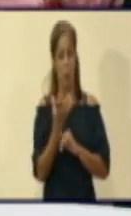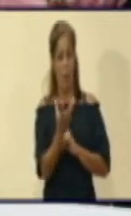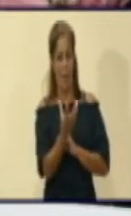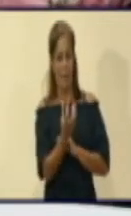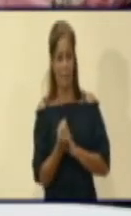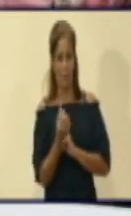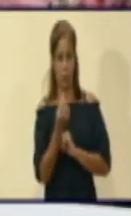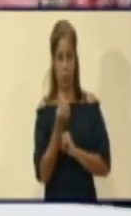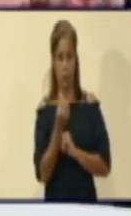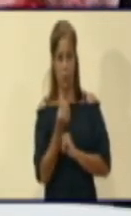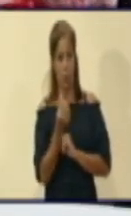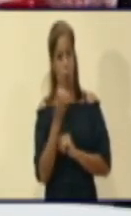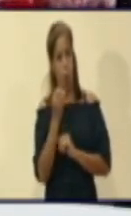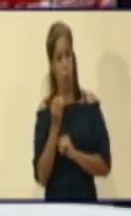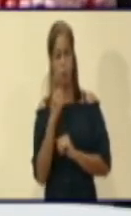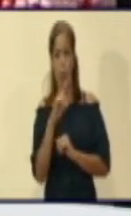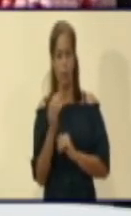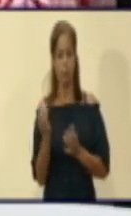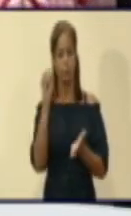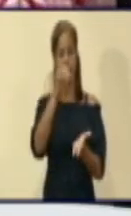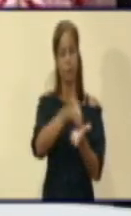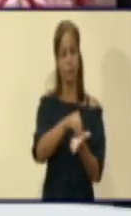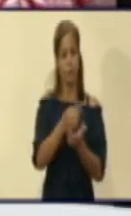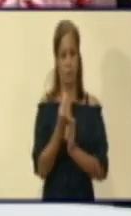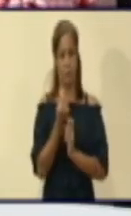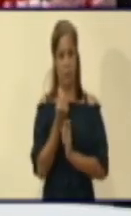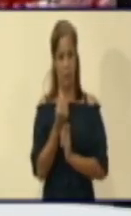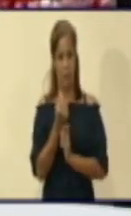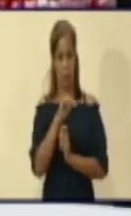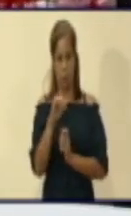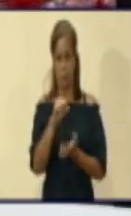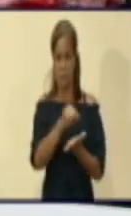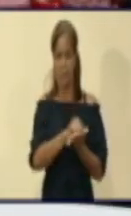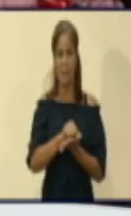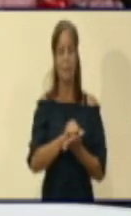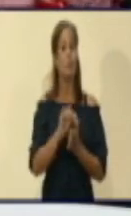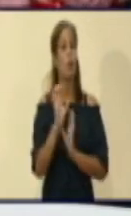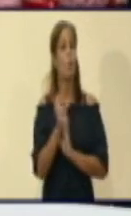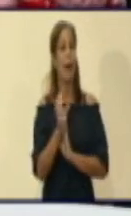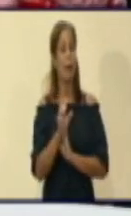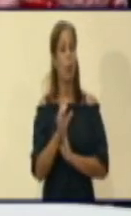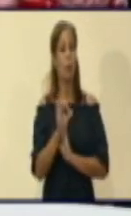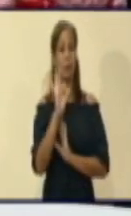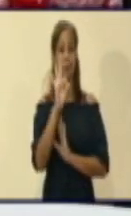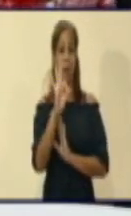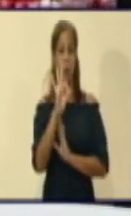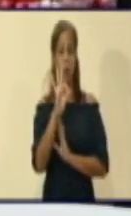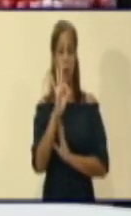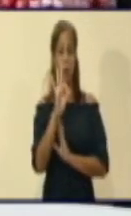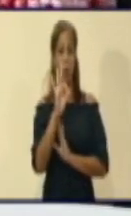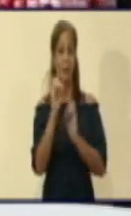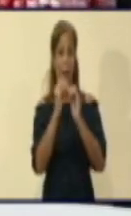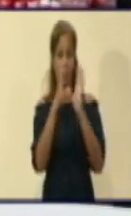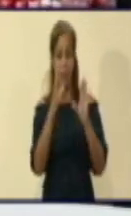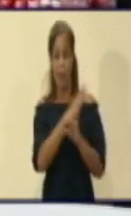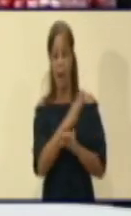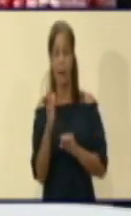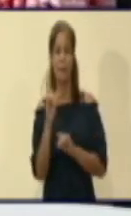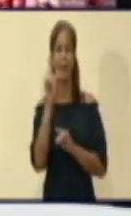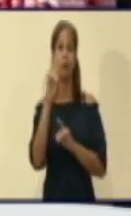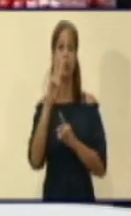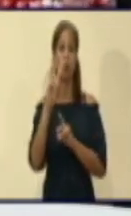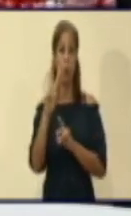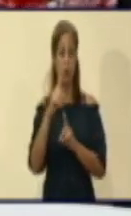banca electrónica y lo relacionado con la financiación a la producción de alimentos y va a ser en el horario de 8 de la mañana a 12 y 30. En relación con